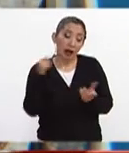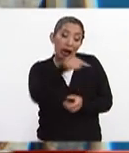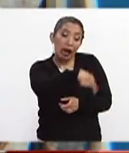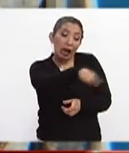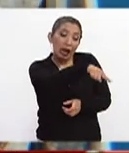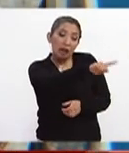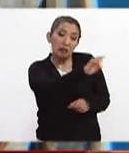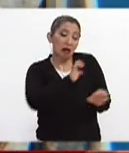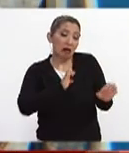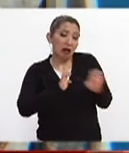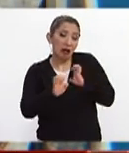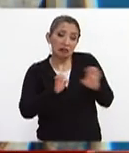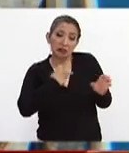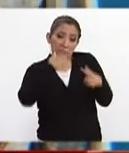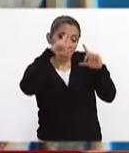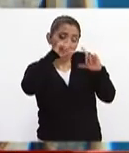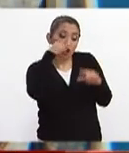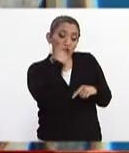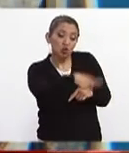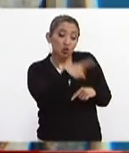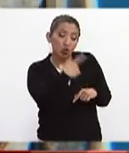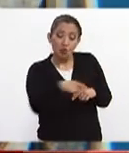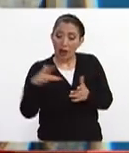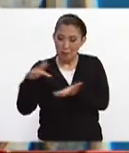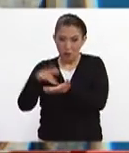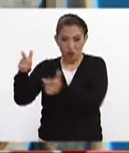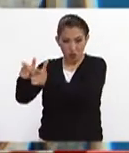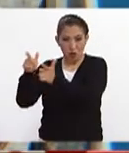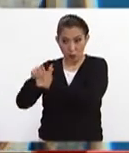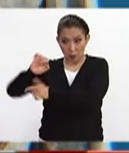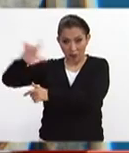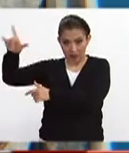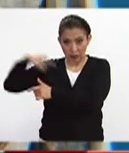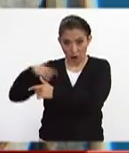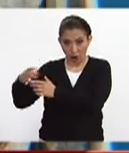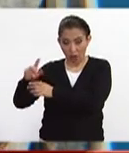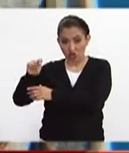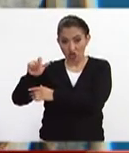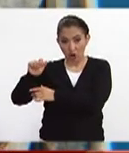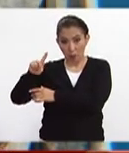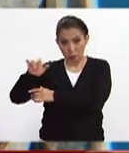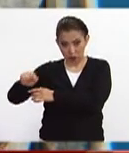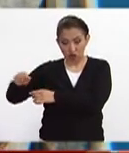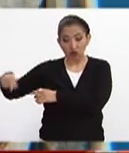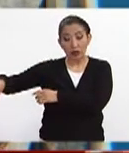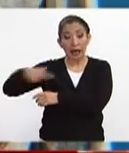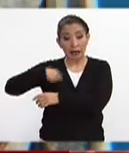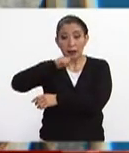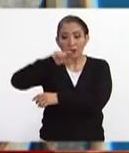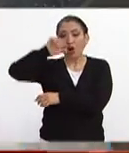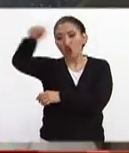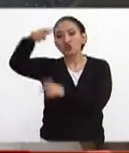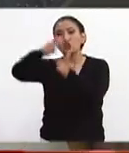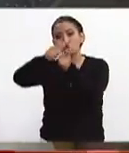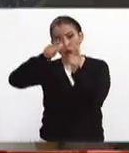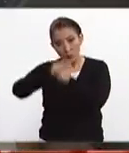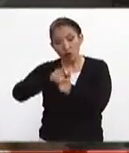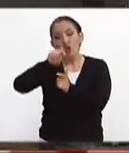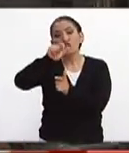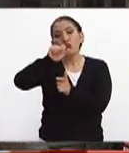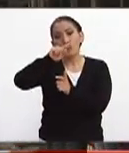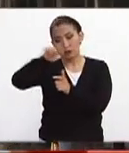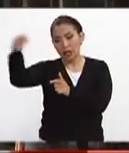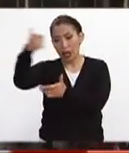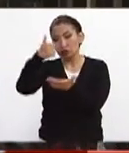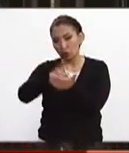serán ellos, por supuesto, valiéndose del apoyo de grupos como este, de los topos, que cabe mencionar que también hay varios grupos de topos